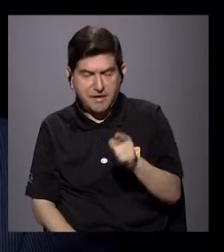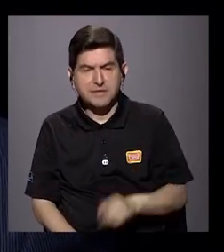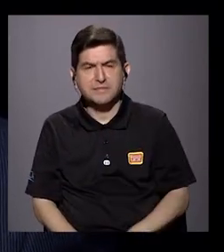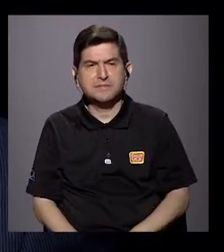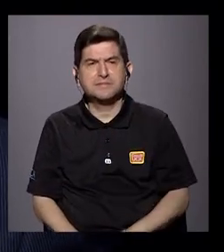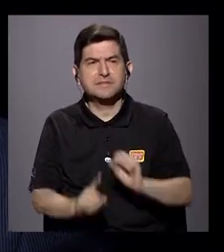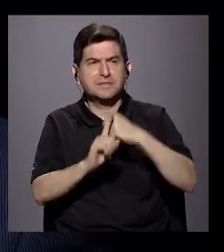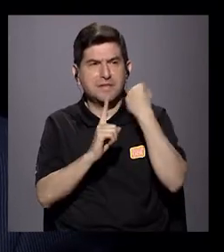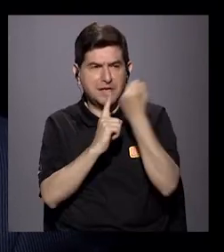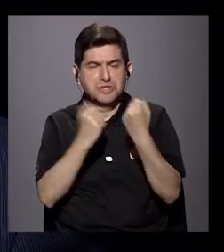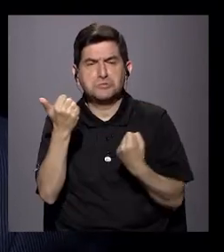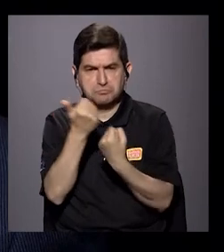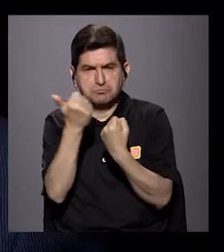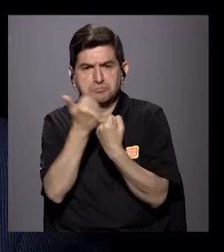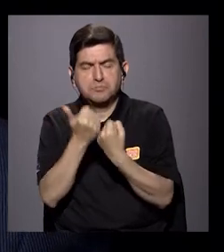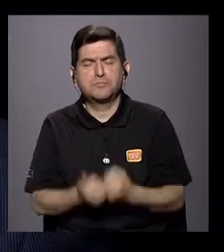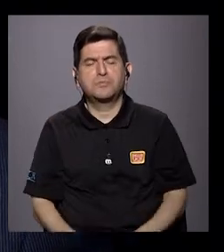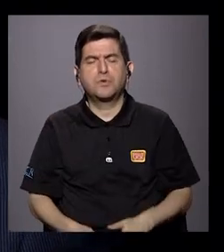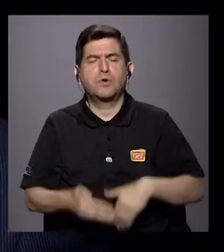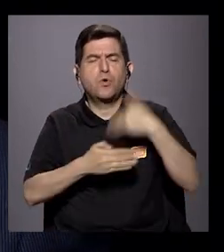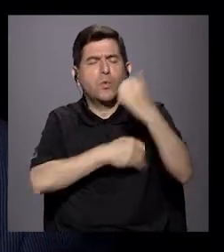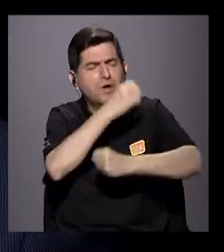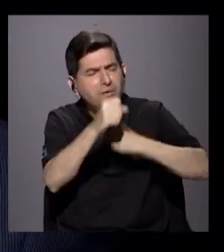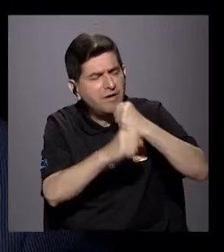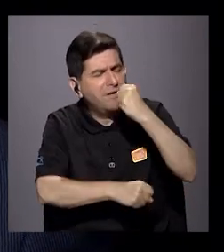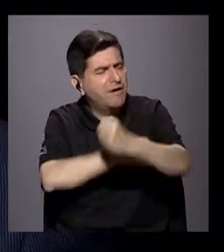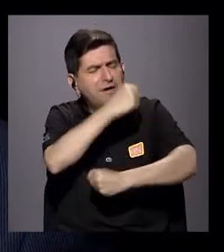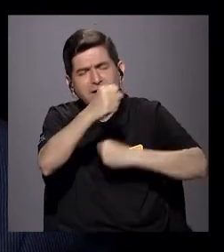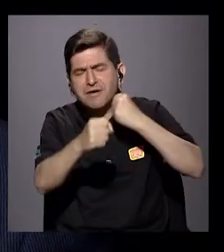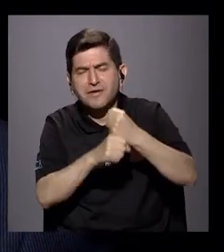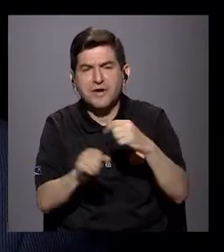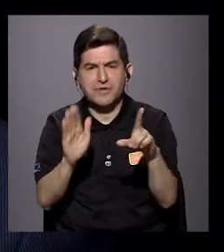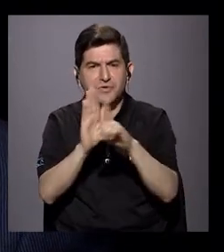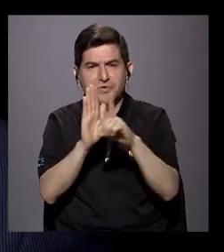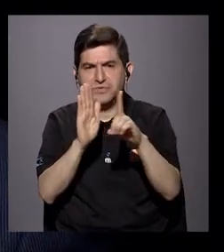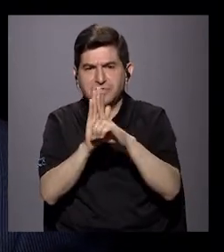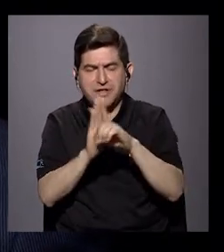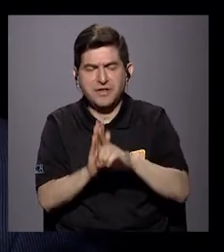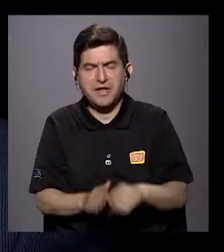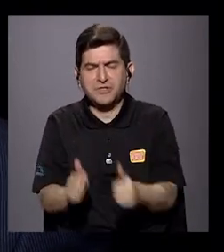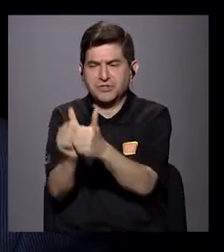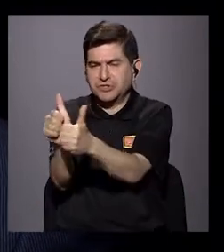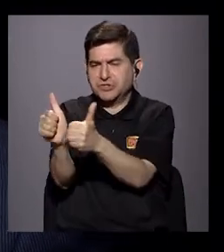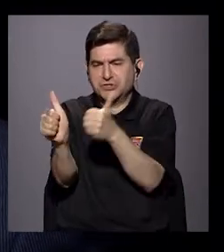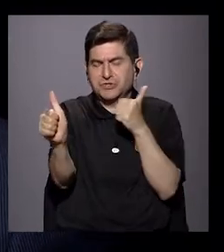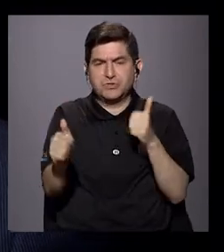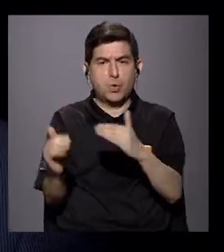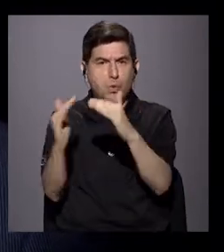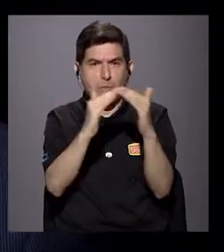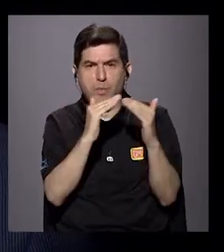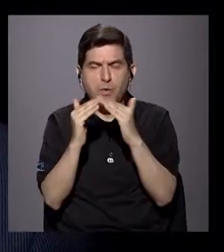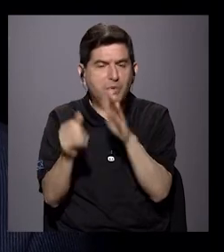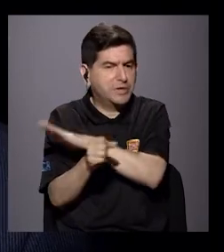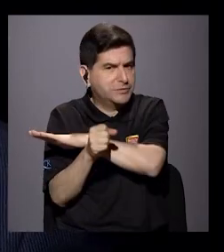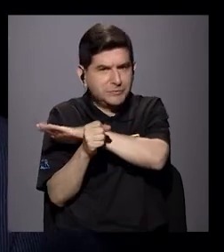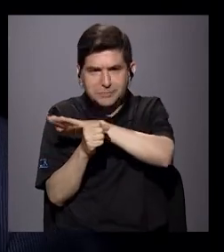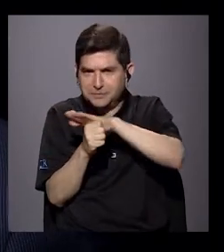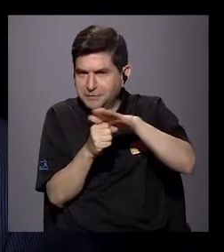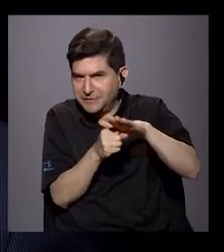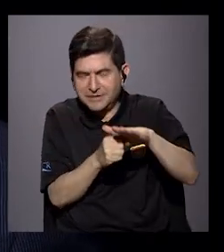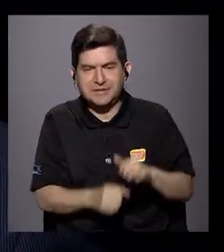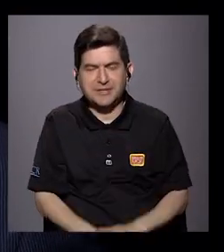punto a favor, después de muchas décadas en donde estos derechos habían quedado rezagados, había una población que estaba totalmente